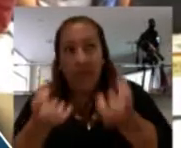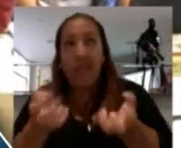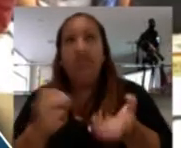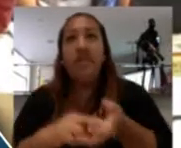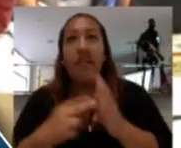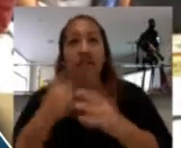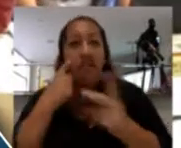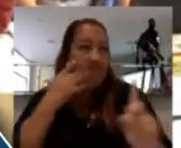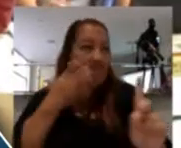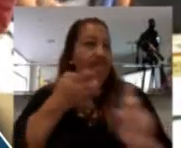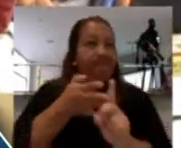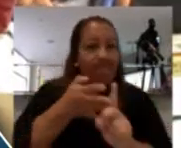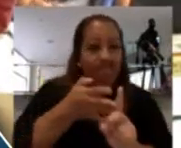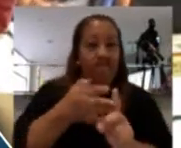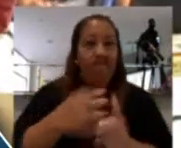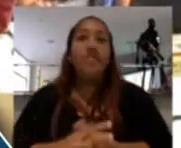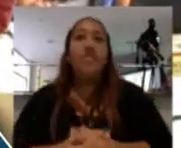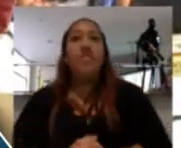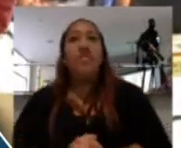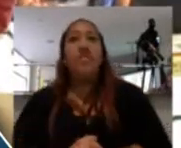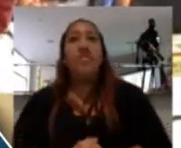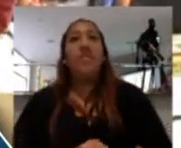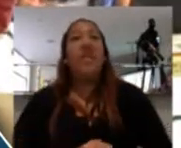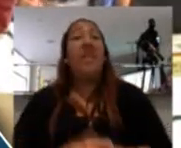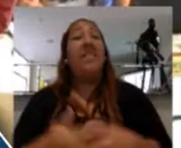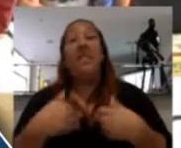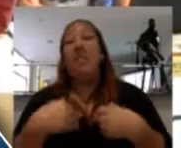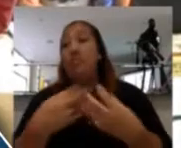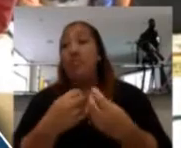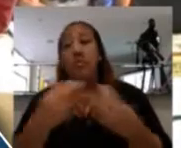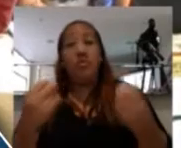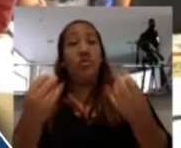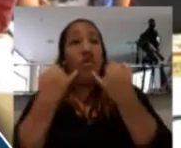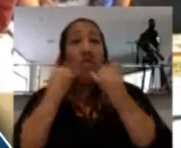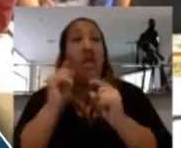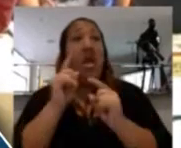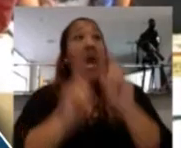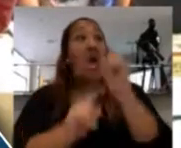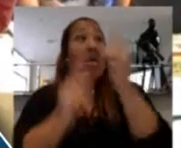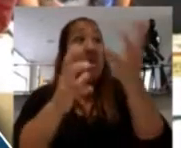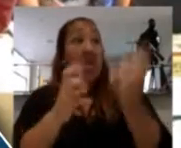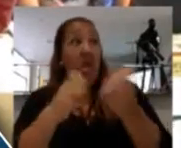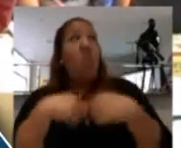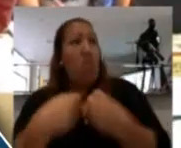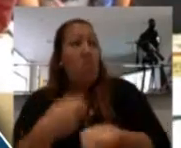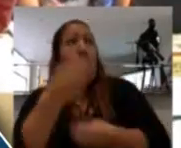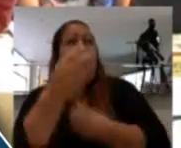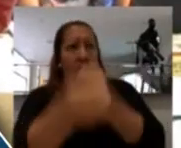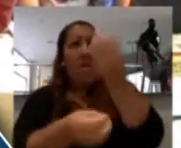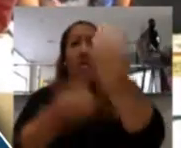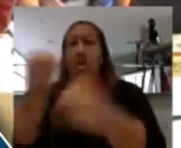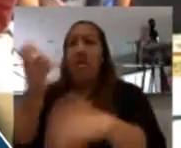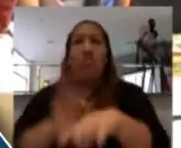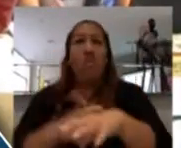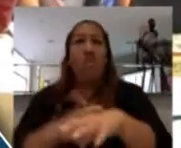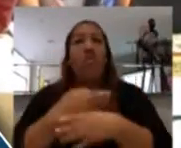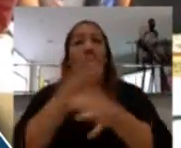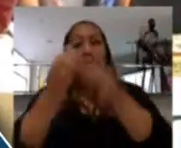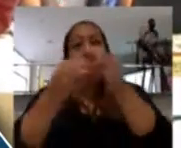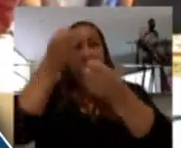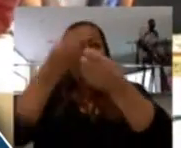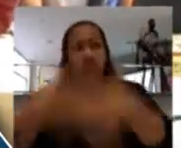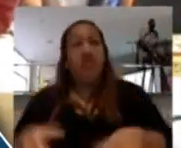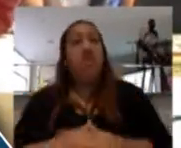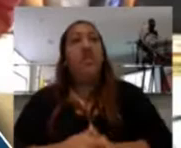encaminados. Tengo bastante información sobre el tema. Si alguien quisiera, se las podría dar después de manera detallada.